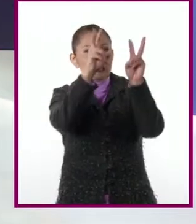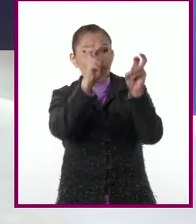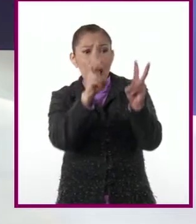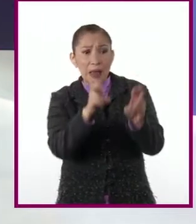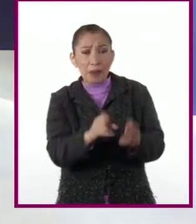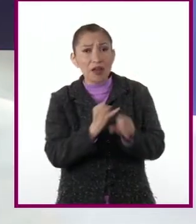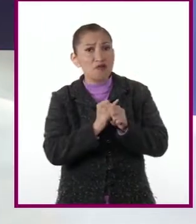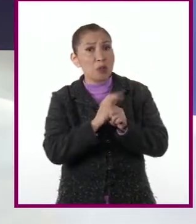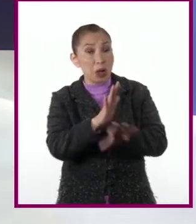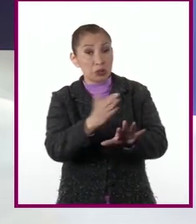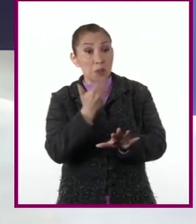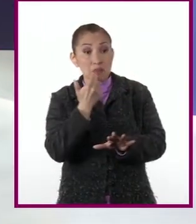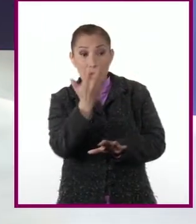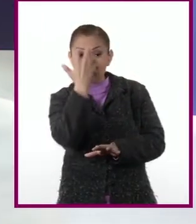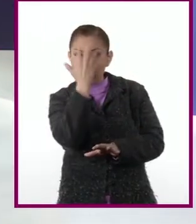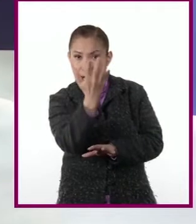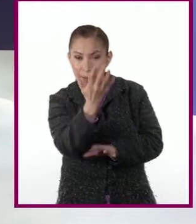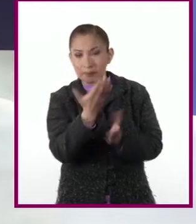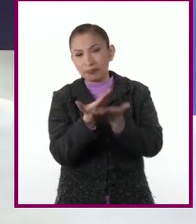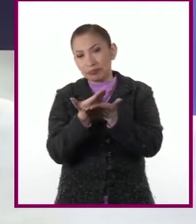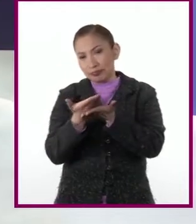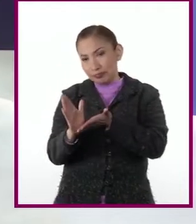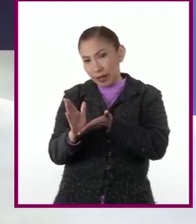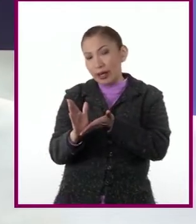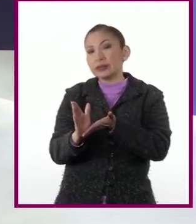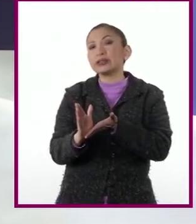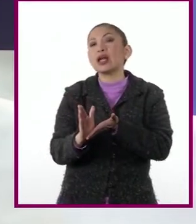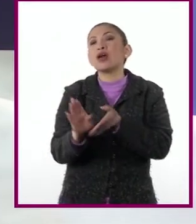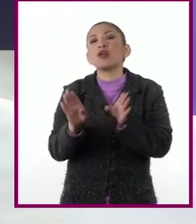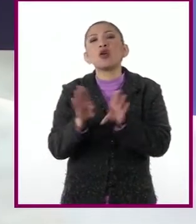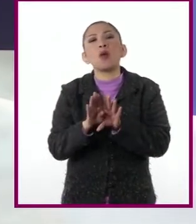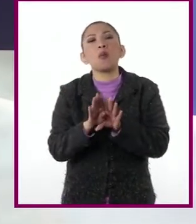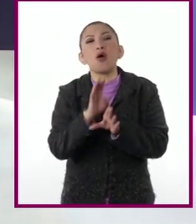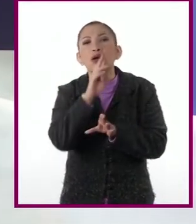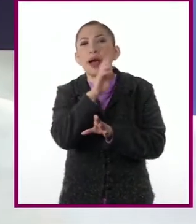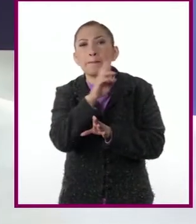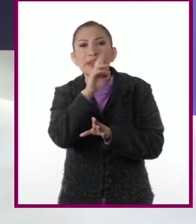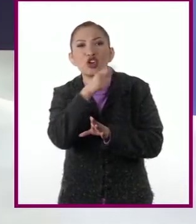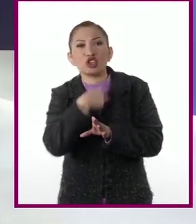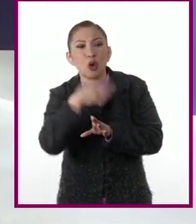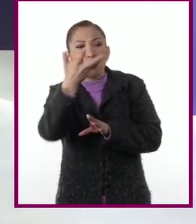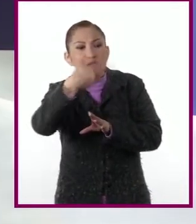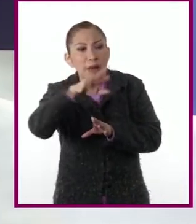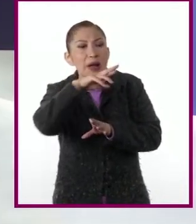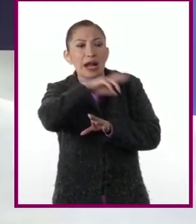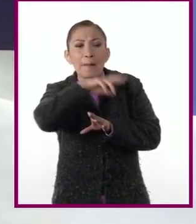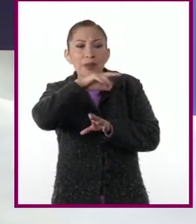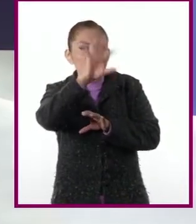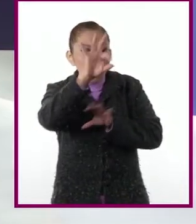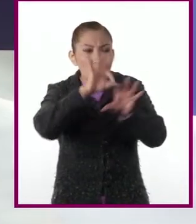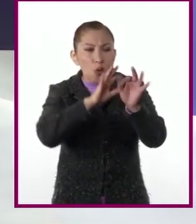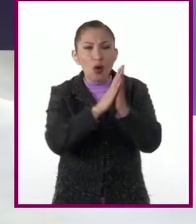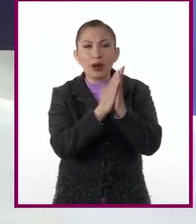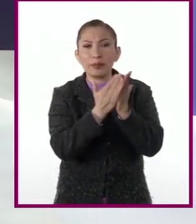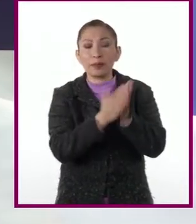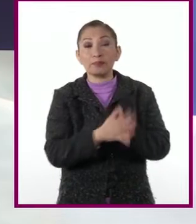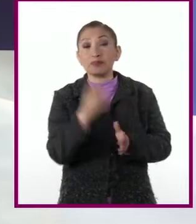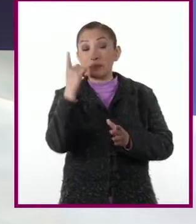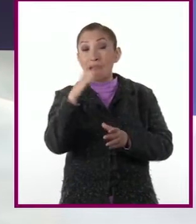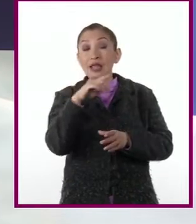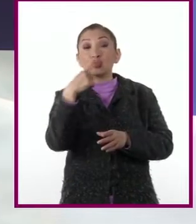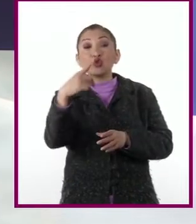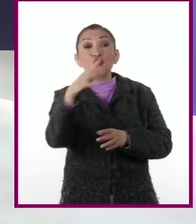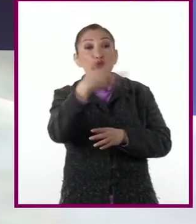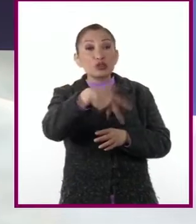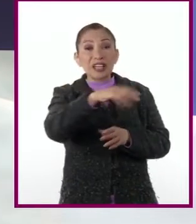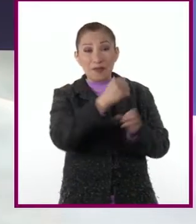información confiable. Por otro lado, ¿cómo podemos agilizar nuestras búsquedas en libros? Para agilizar sus